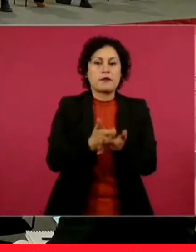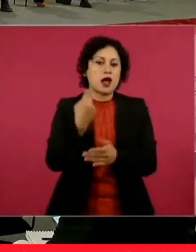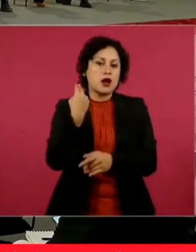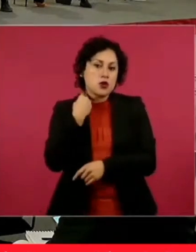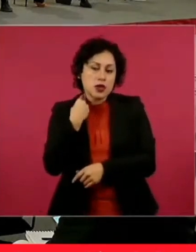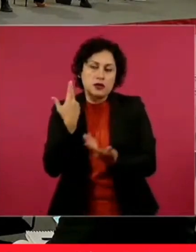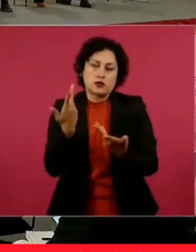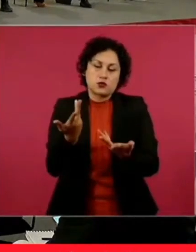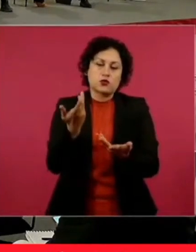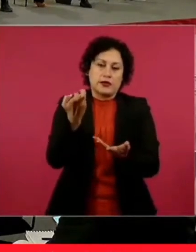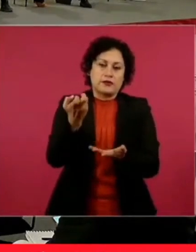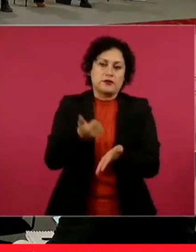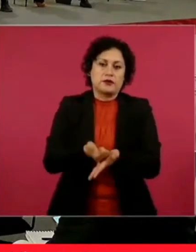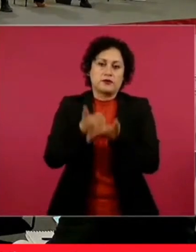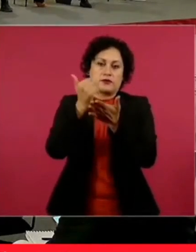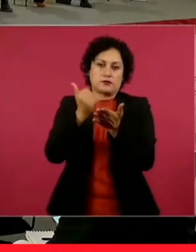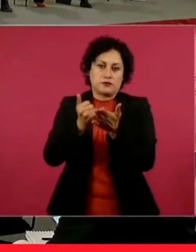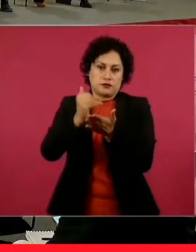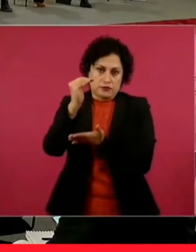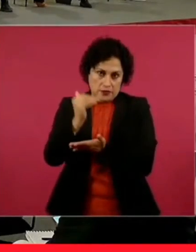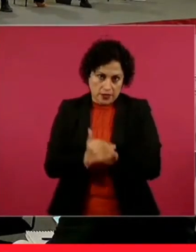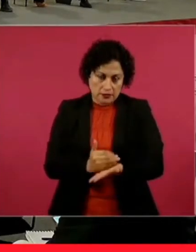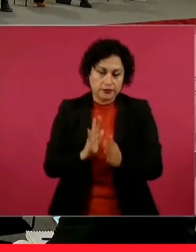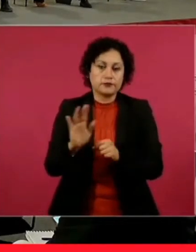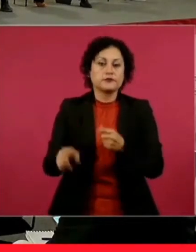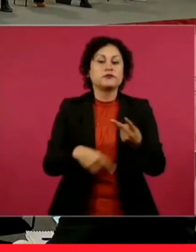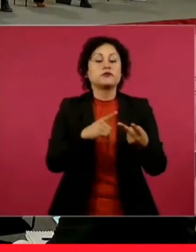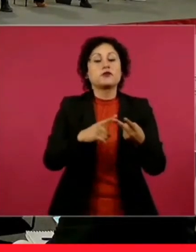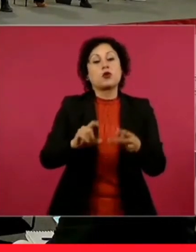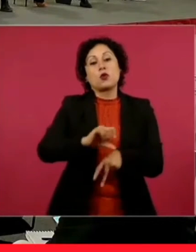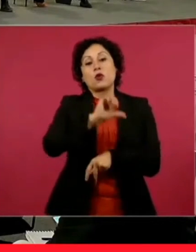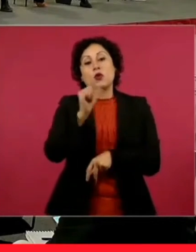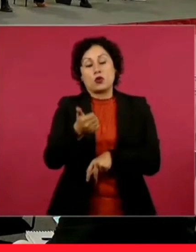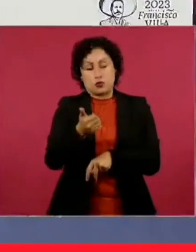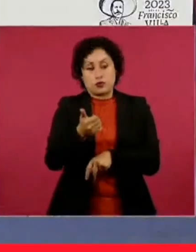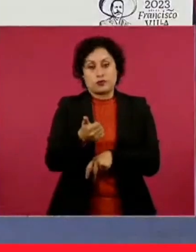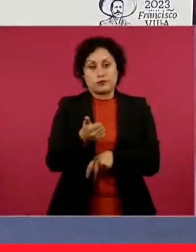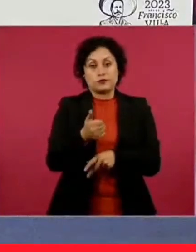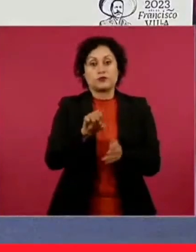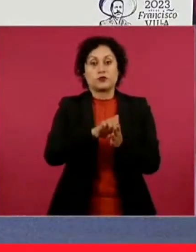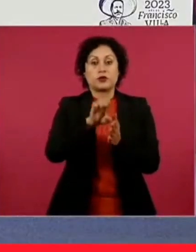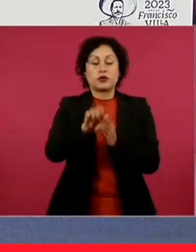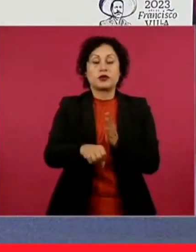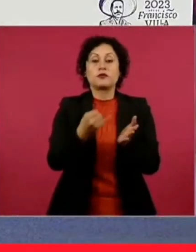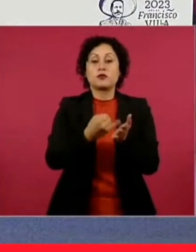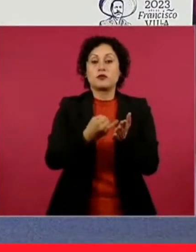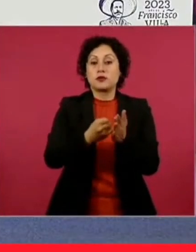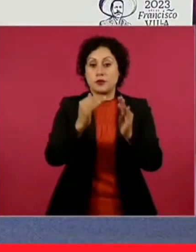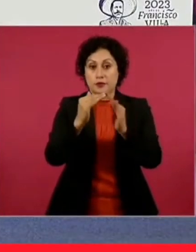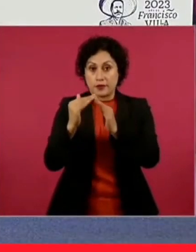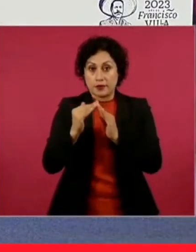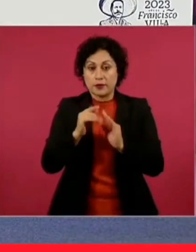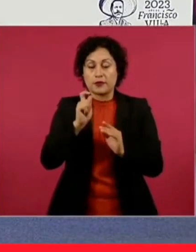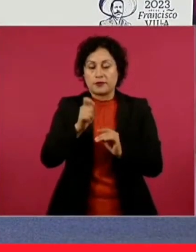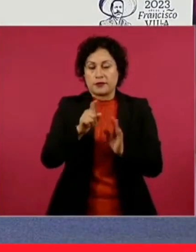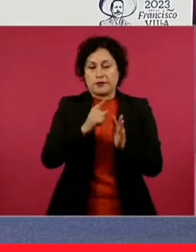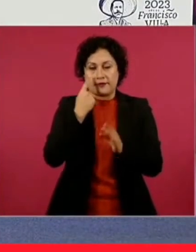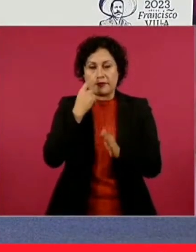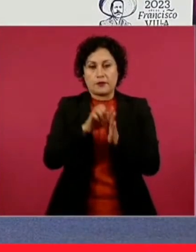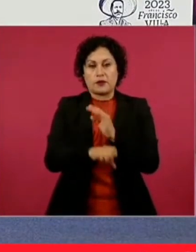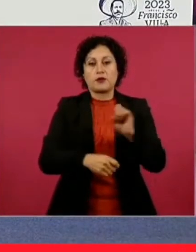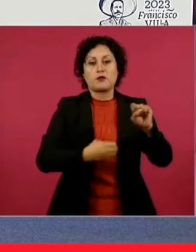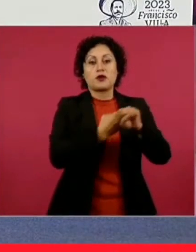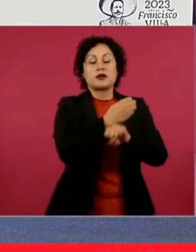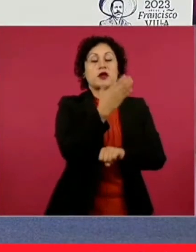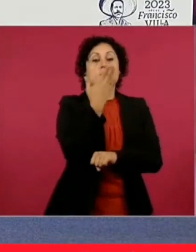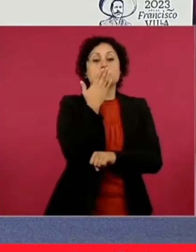segundo tiene que ver con la Comisión de Vivienda, en el cual Sonora, al igual que algunos otros estados de la República, tiene una situación